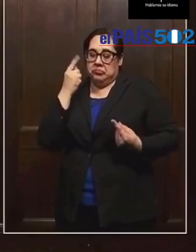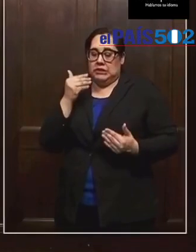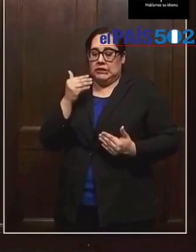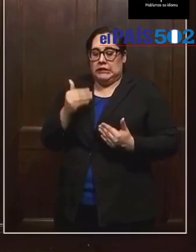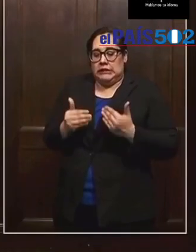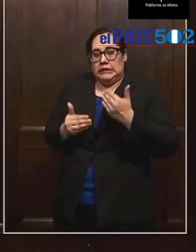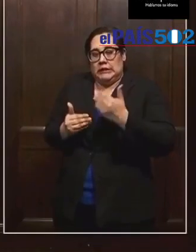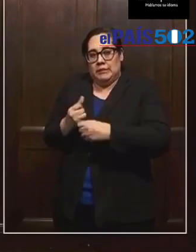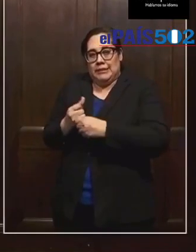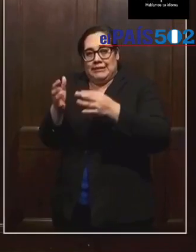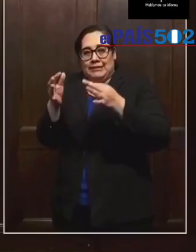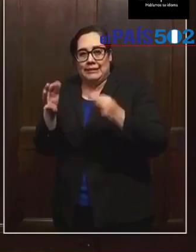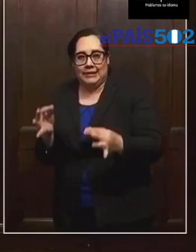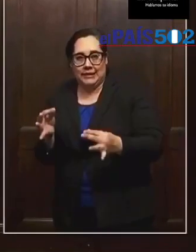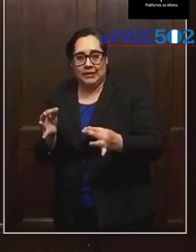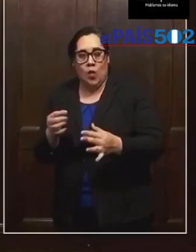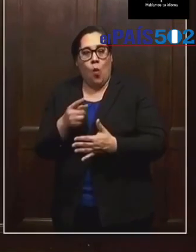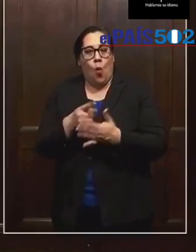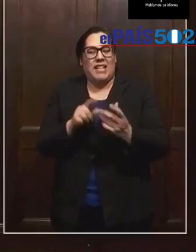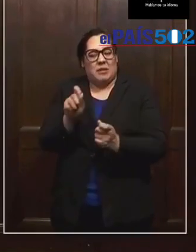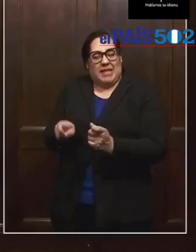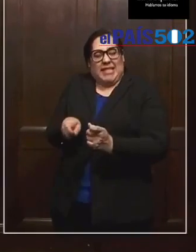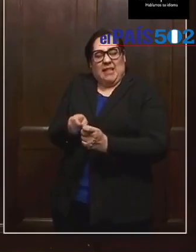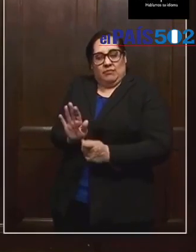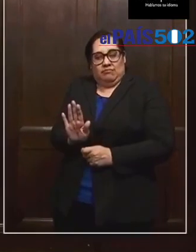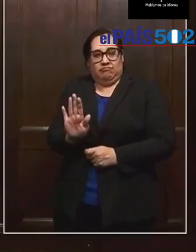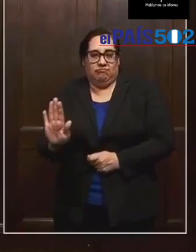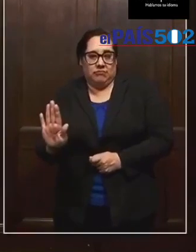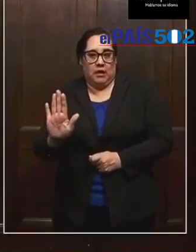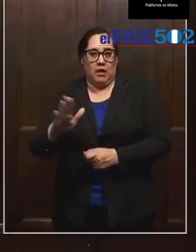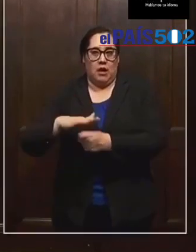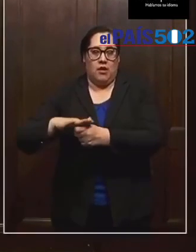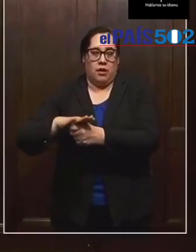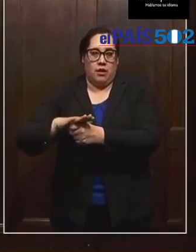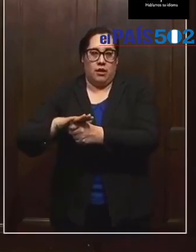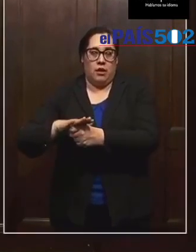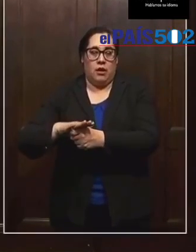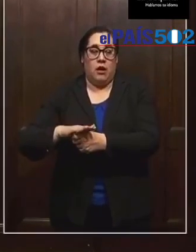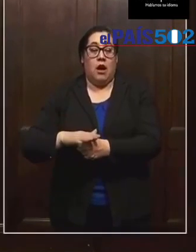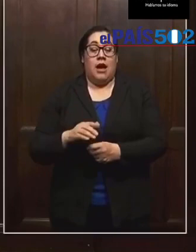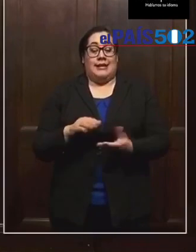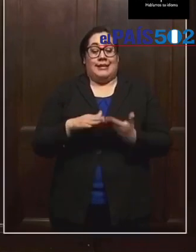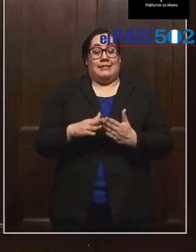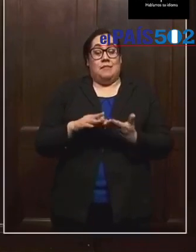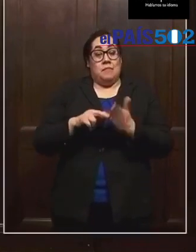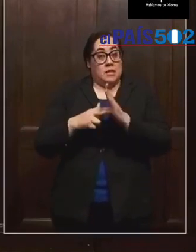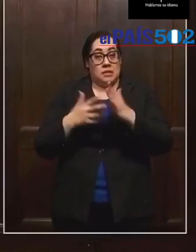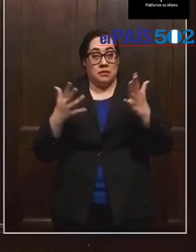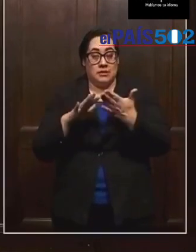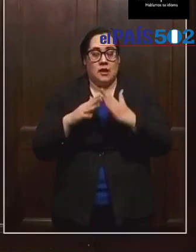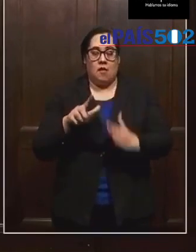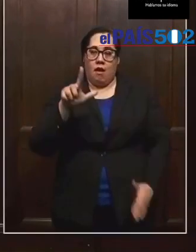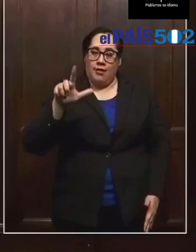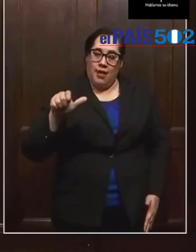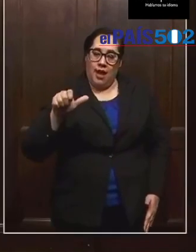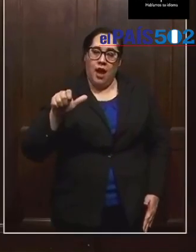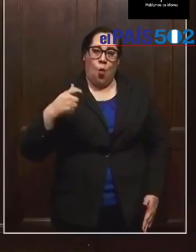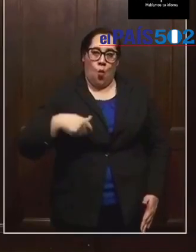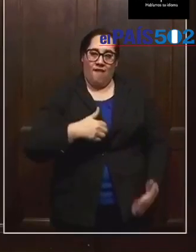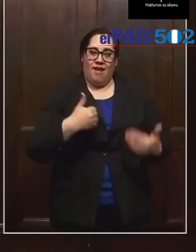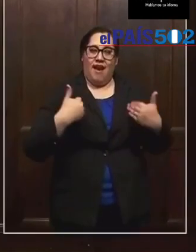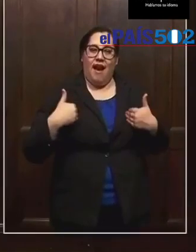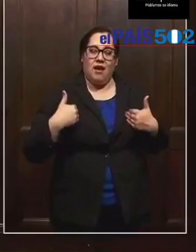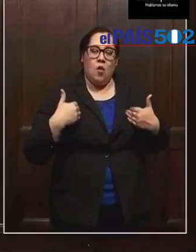decisiones que son específicas a esta área. Los Ángeles ha tenido mitad